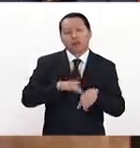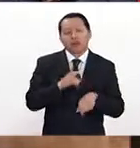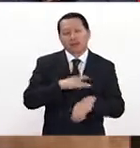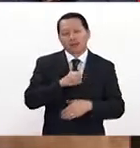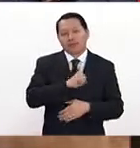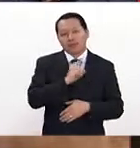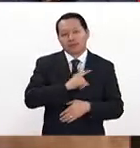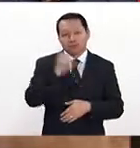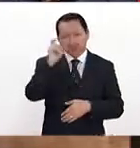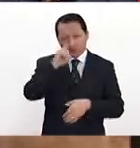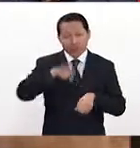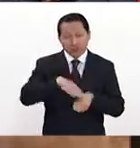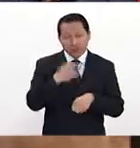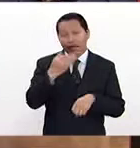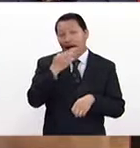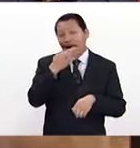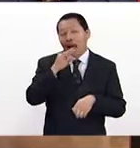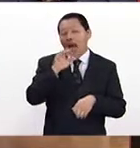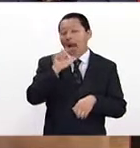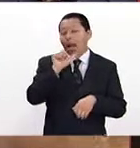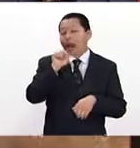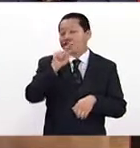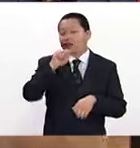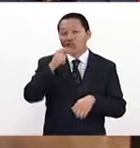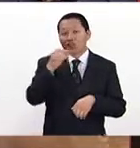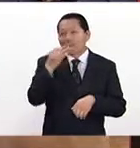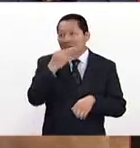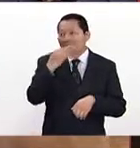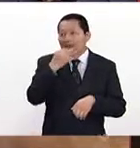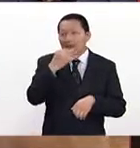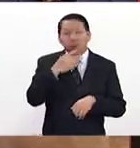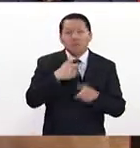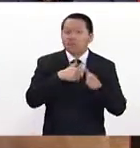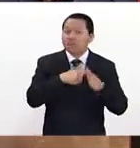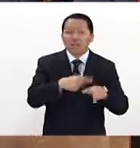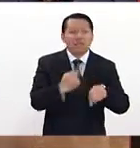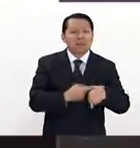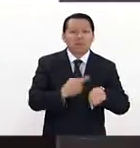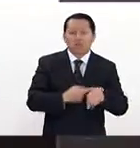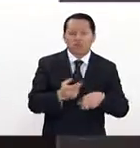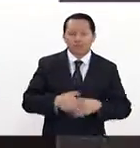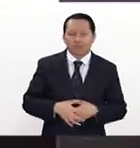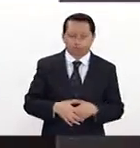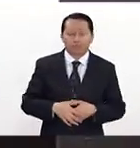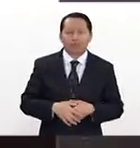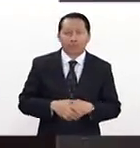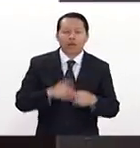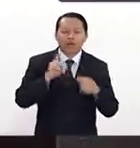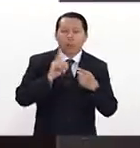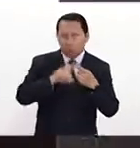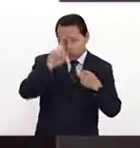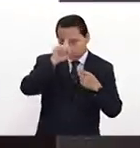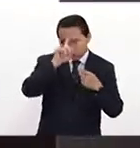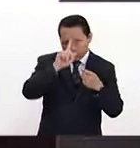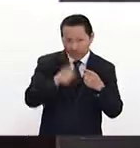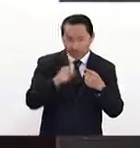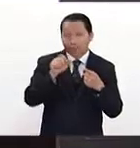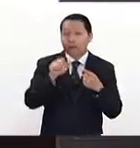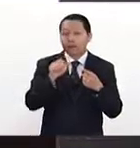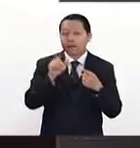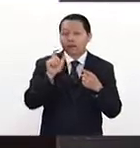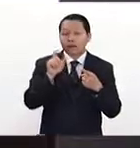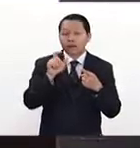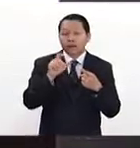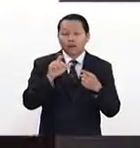antibióticos simplemente pues no te hacen efecto, ¿no? Claro. Lo primero es utilizar un antibiótico cuando